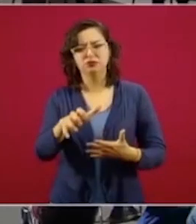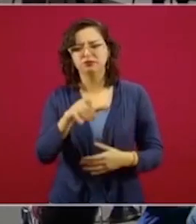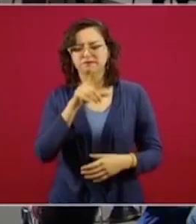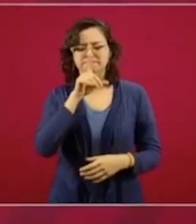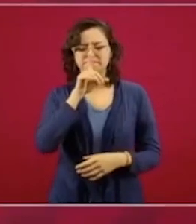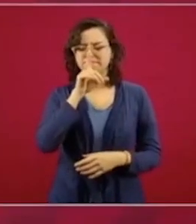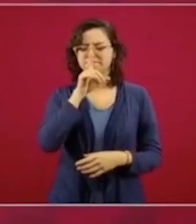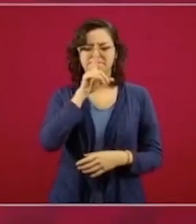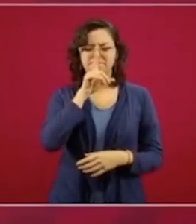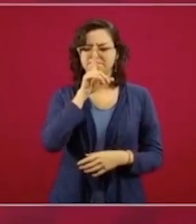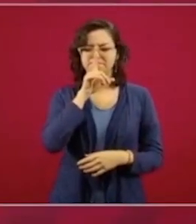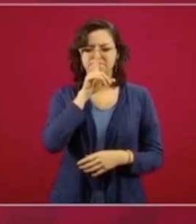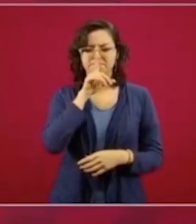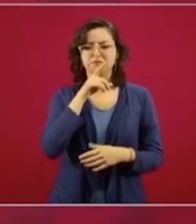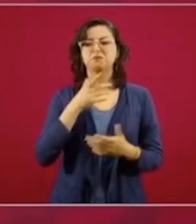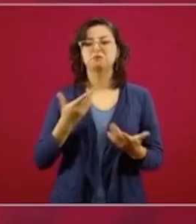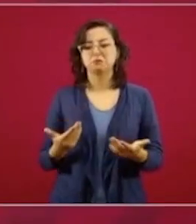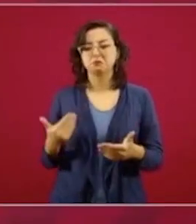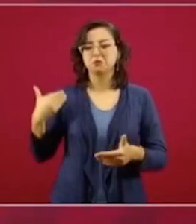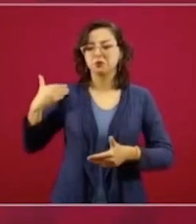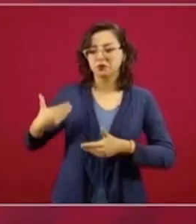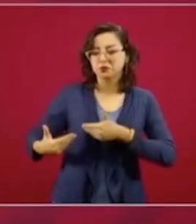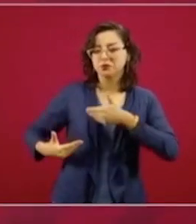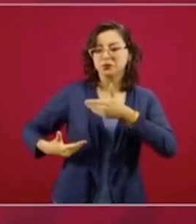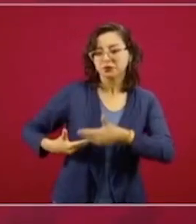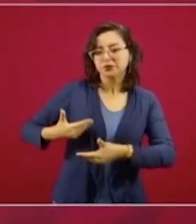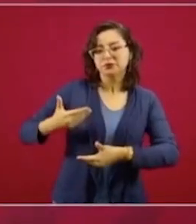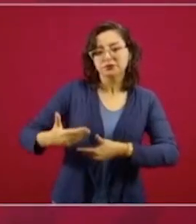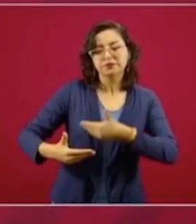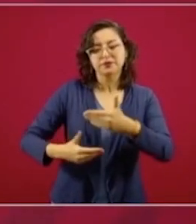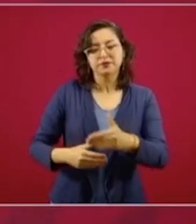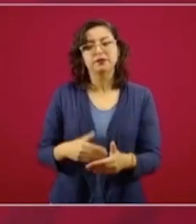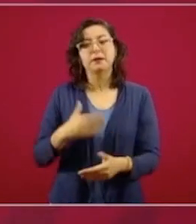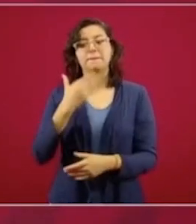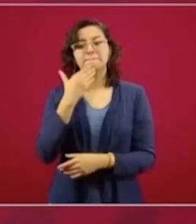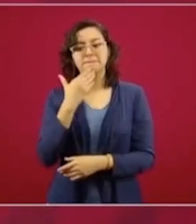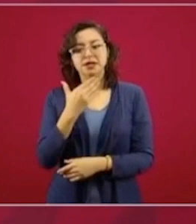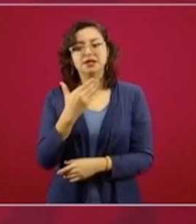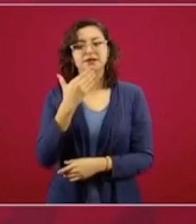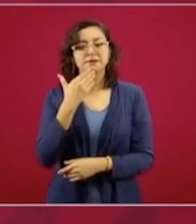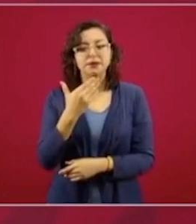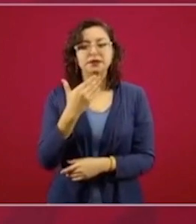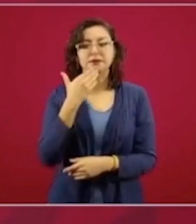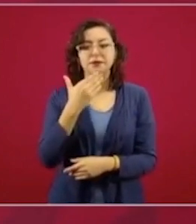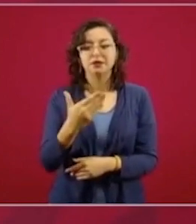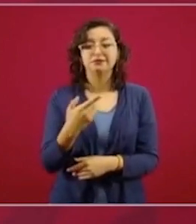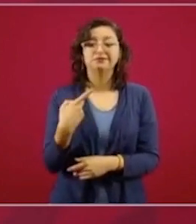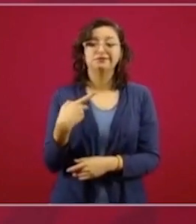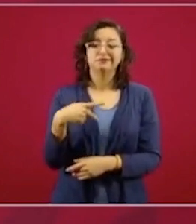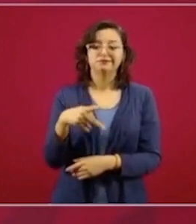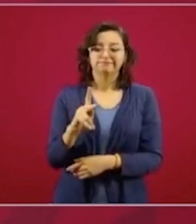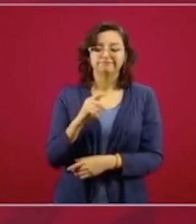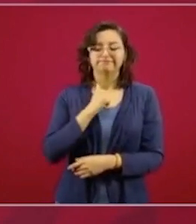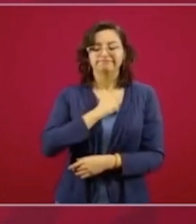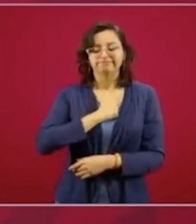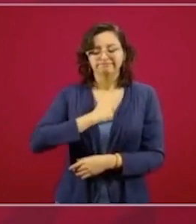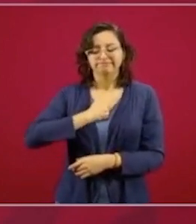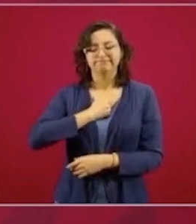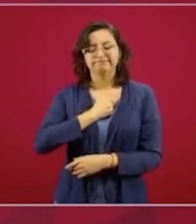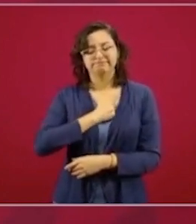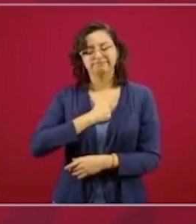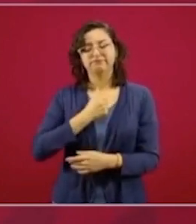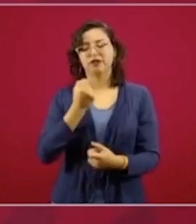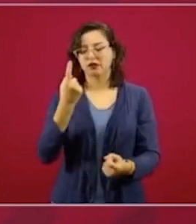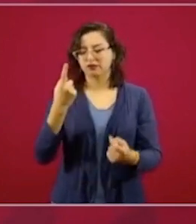Hasta ahora vamos bien, desde luego es muy lamentable el que haya hospitalizados,